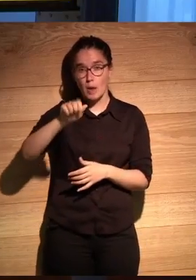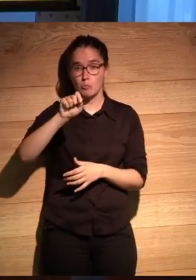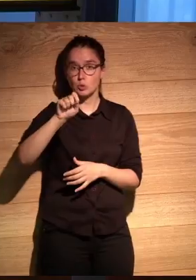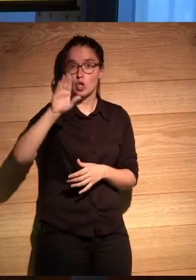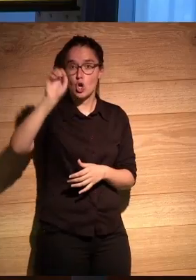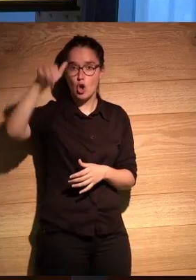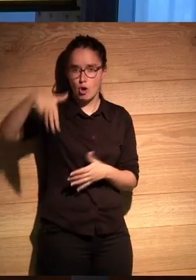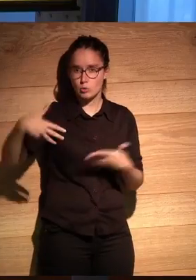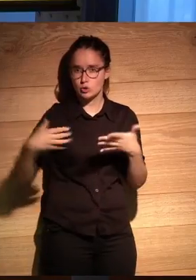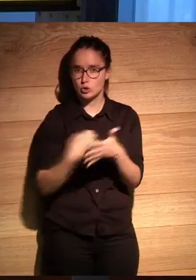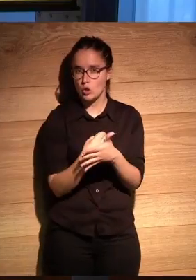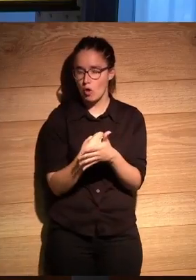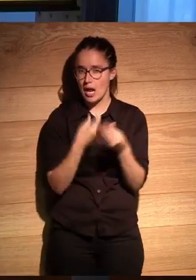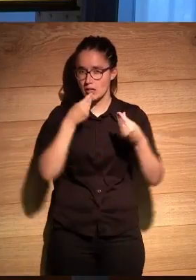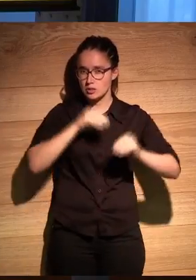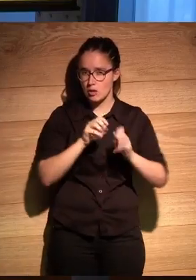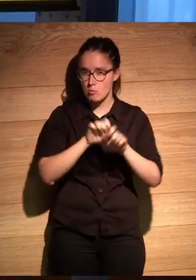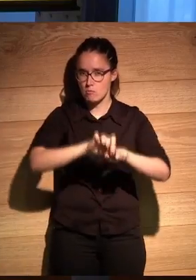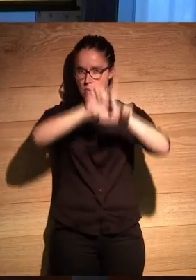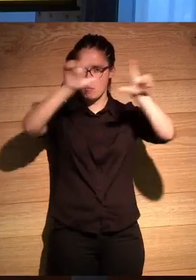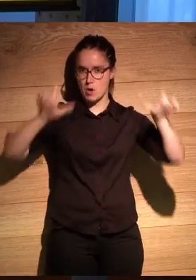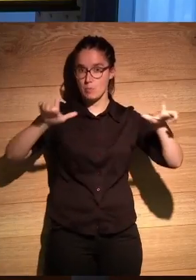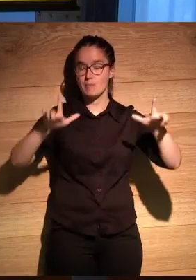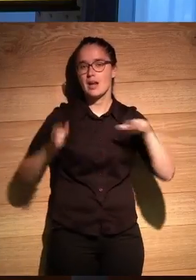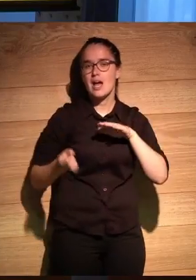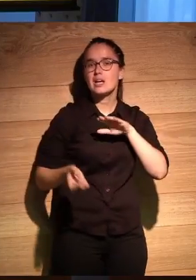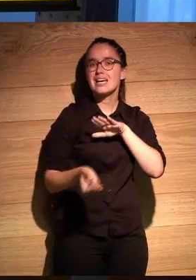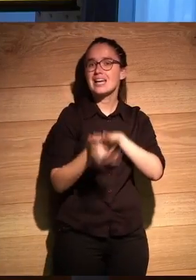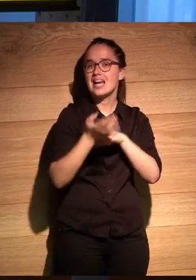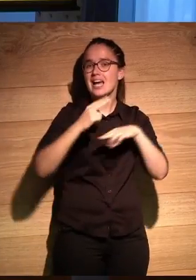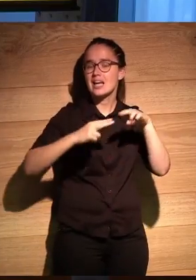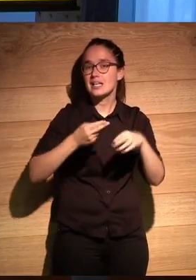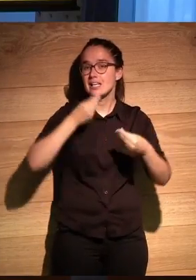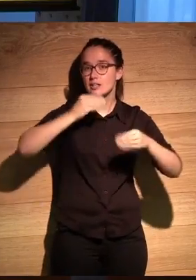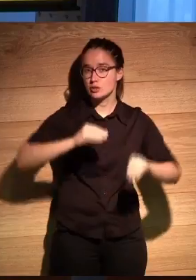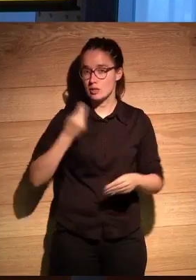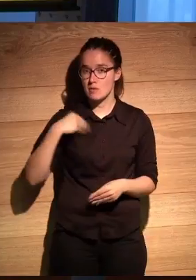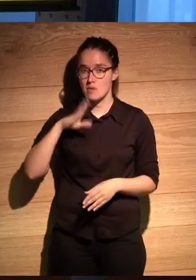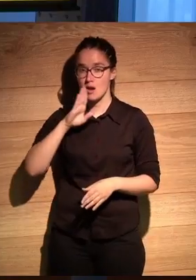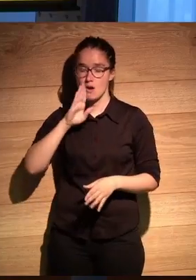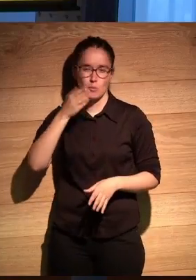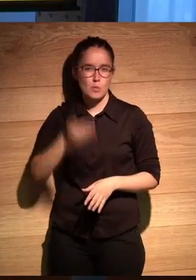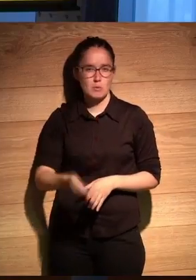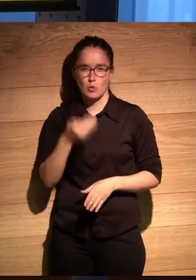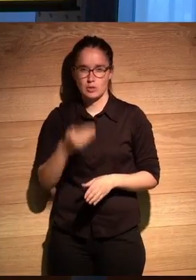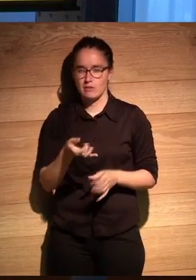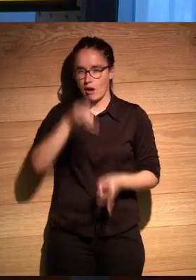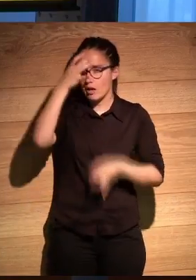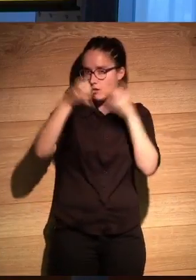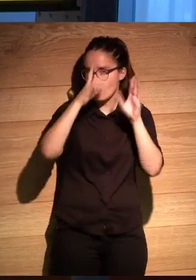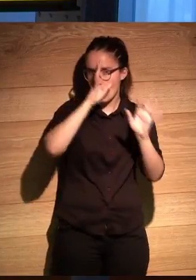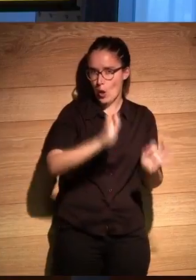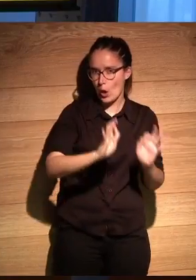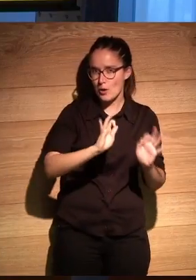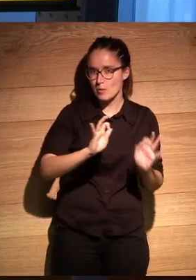toda la historia, ¿no? Y para construir esta historia no solo, que es muy importante la parte creativa por